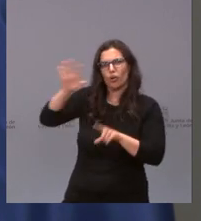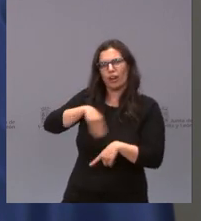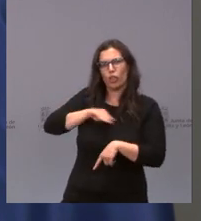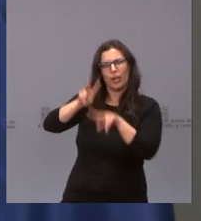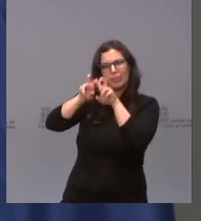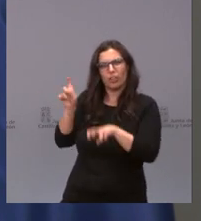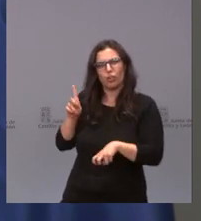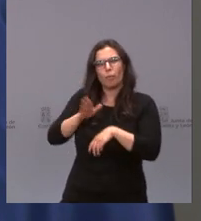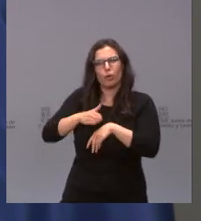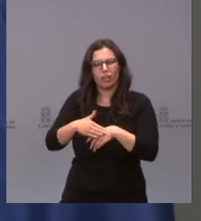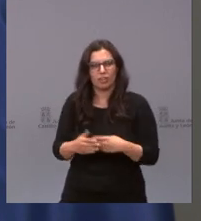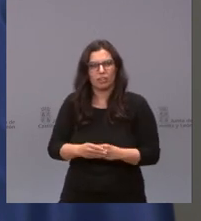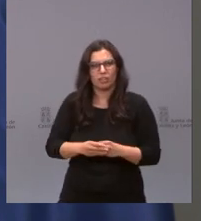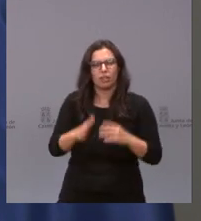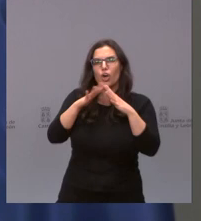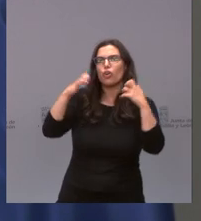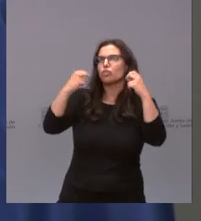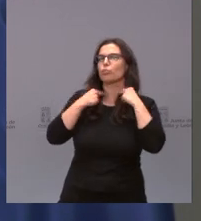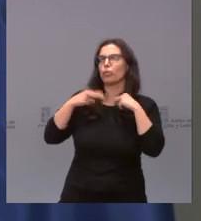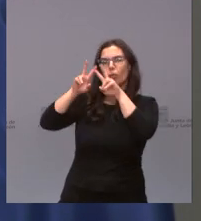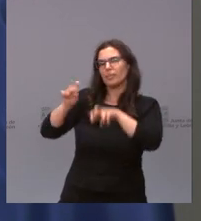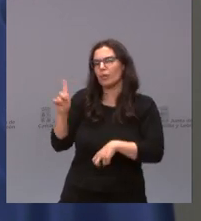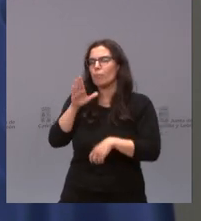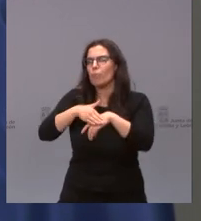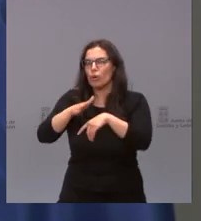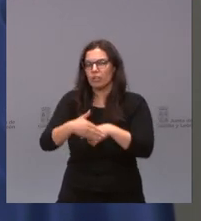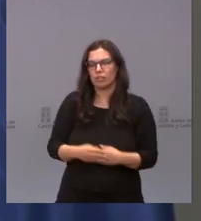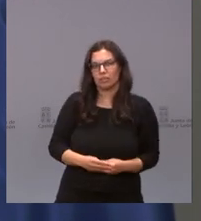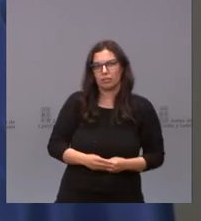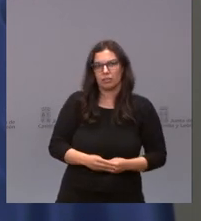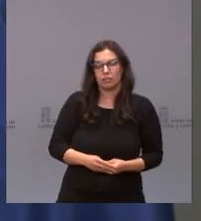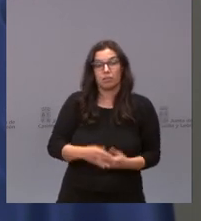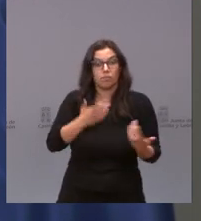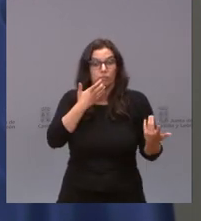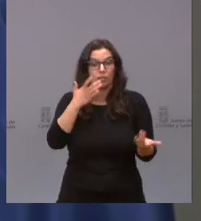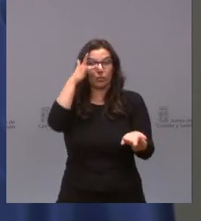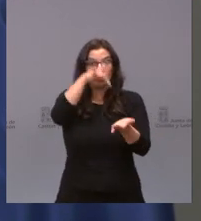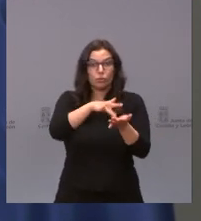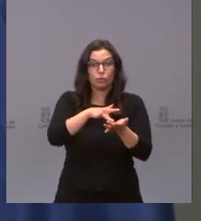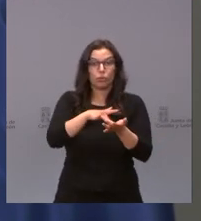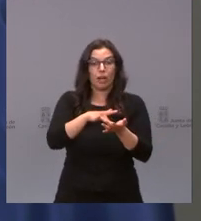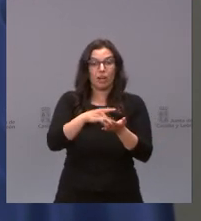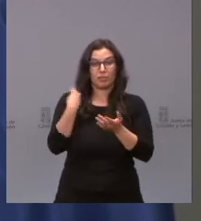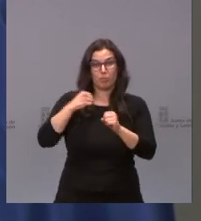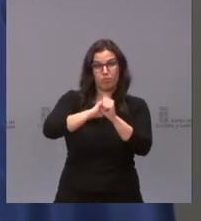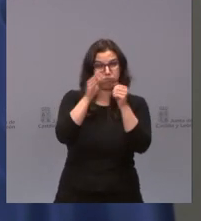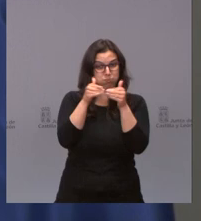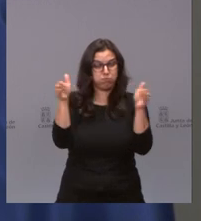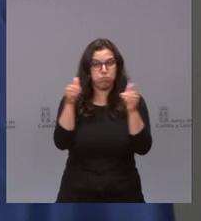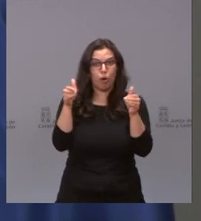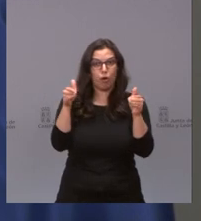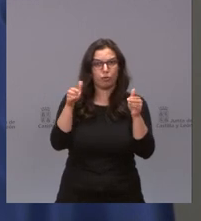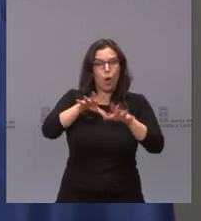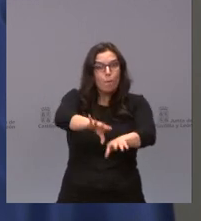No se hace en el Congreso de los Diputados. ¿Por qué razón si durante la primera ola del estado de alarma el mando único residía en el